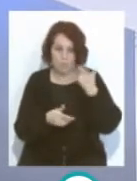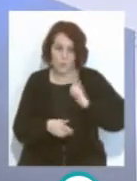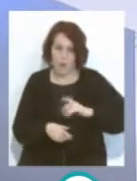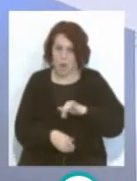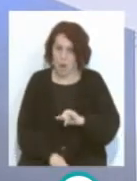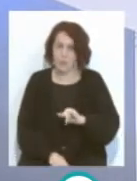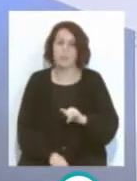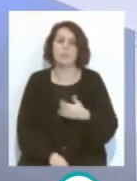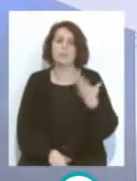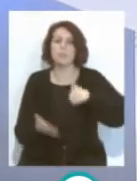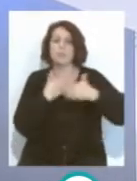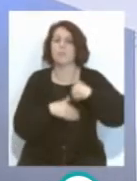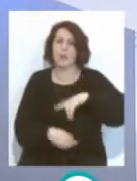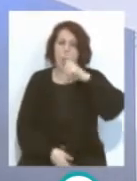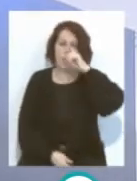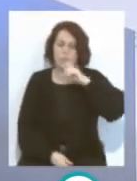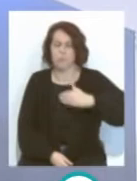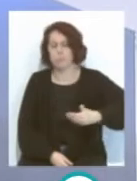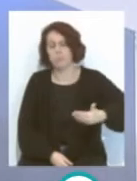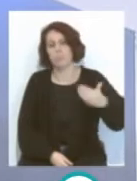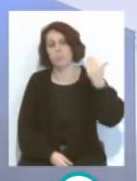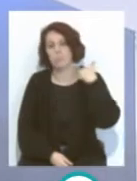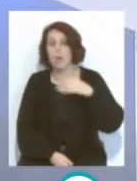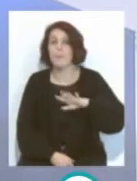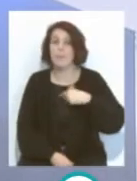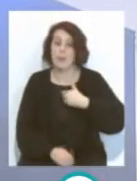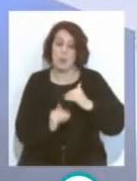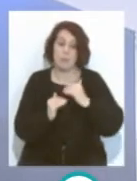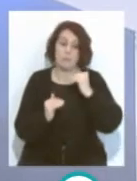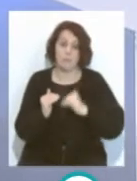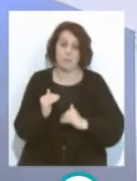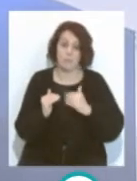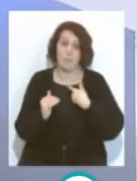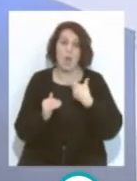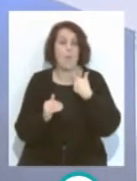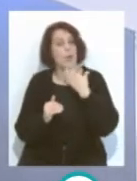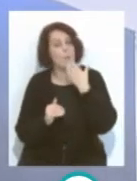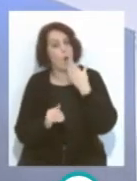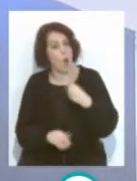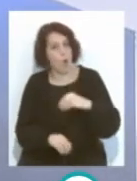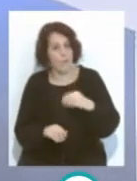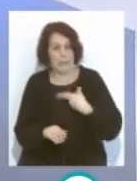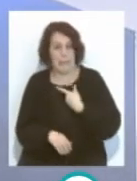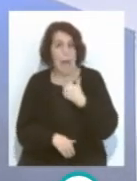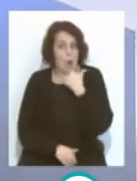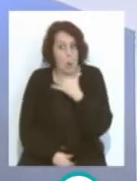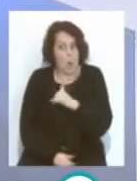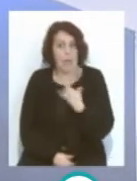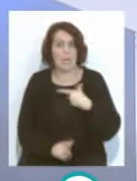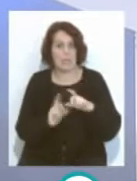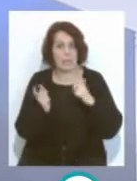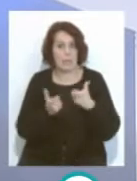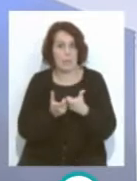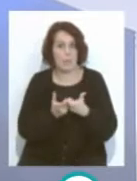épocas, sí, hace muchos años, pero la división inferior, en este caso el filial, está para algo, porque muchos equipos tienen que